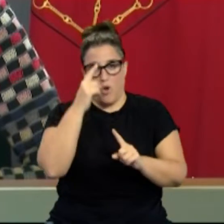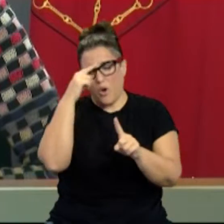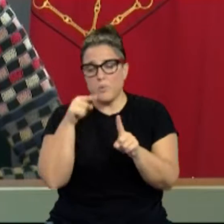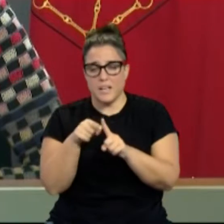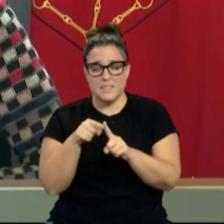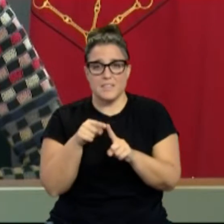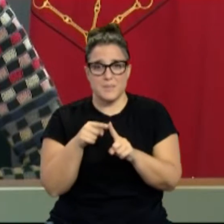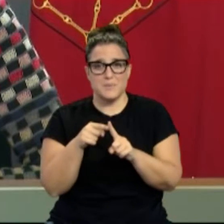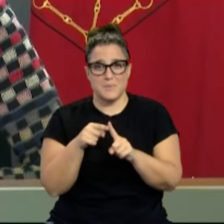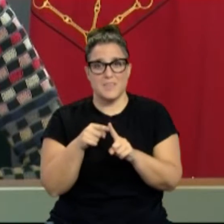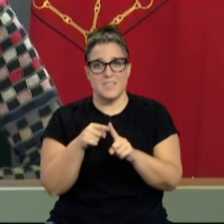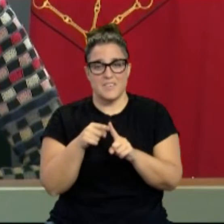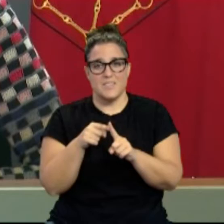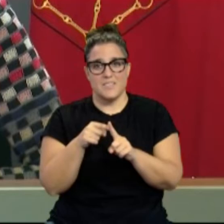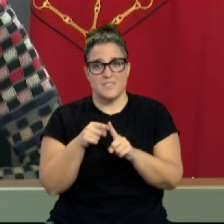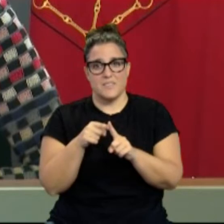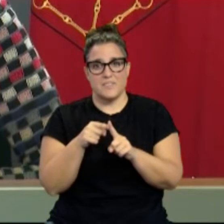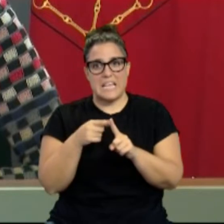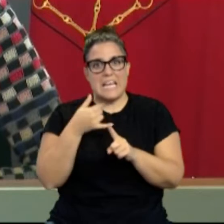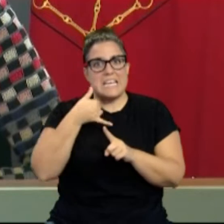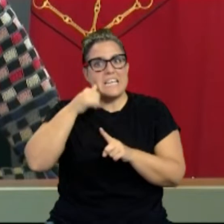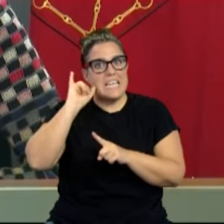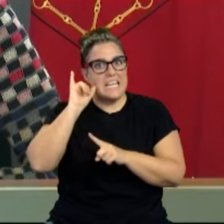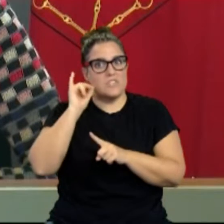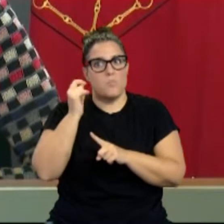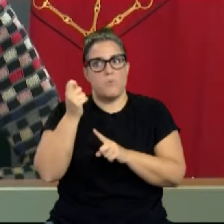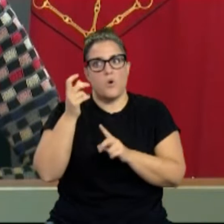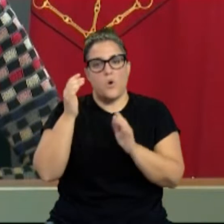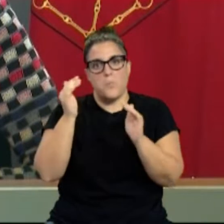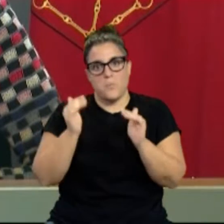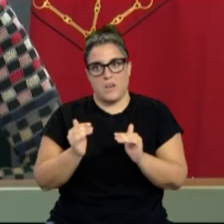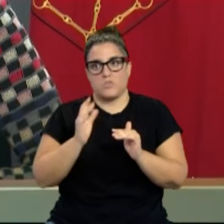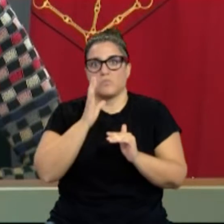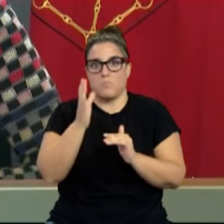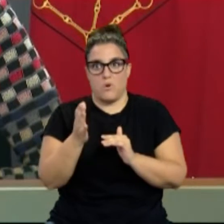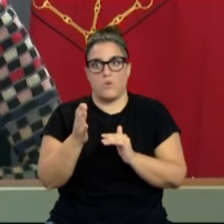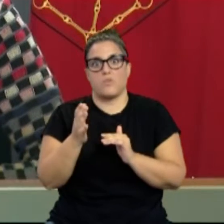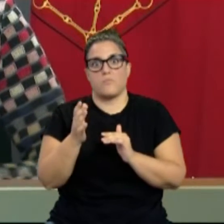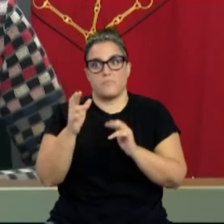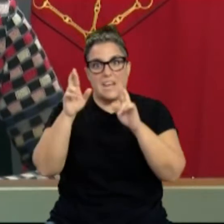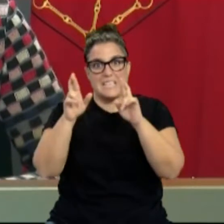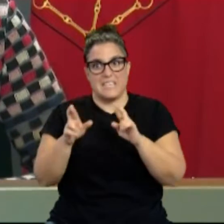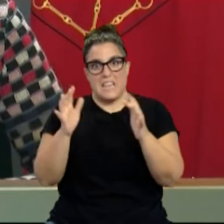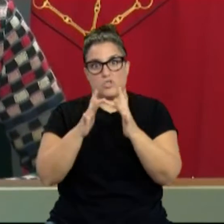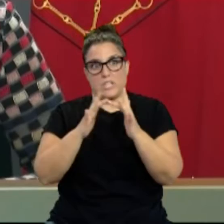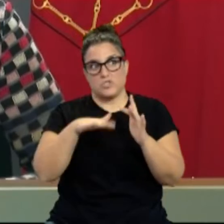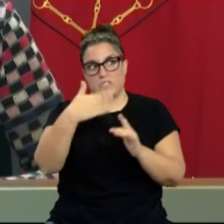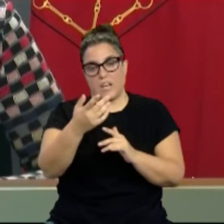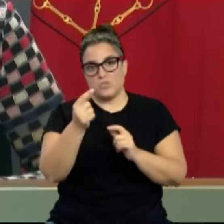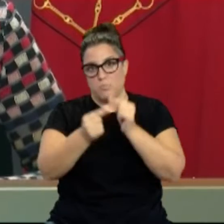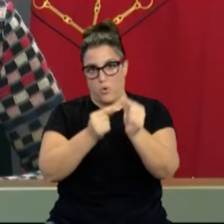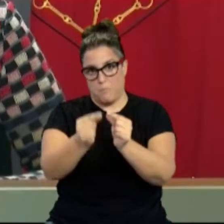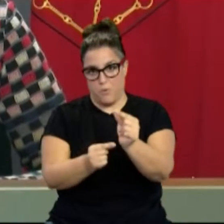reducir el riesgo que supone el incremento del número de contactos externos en los centros. El número